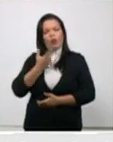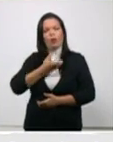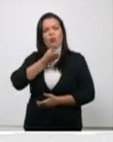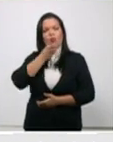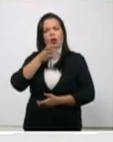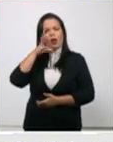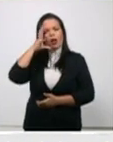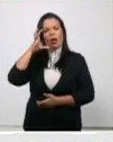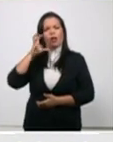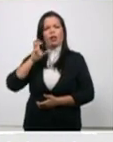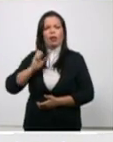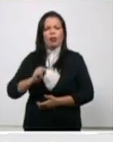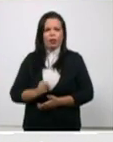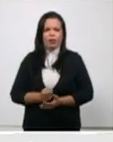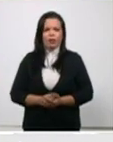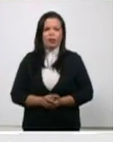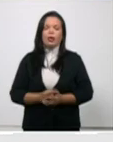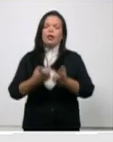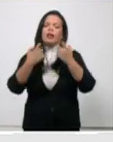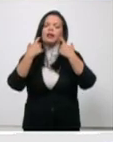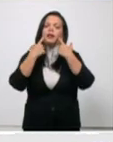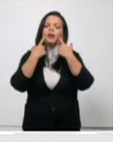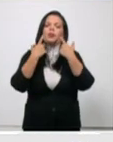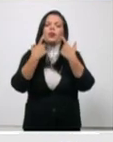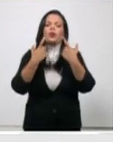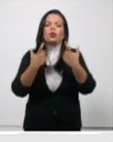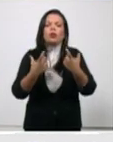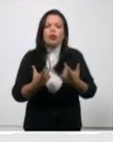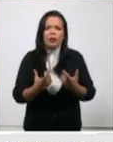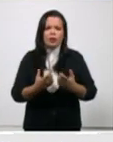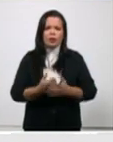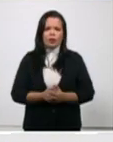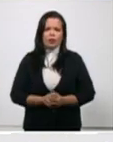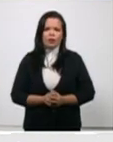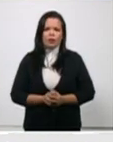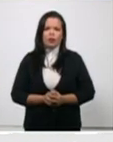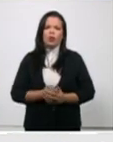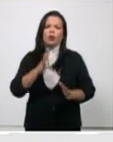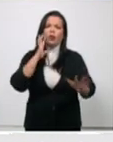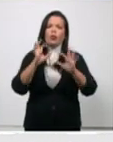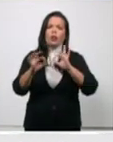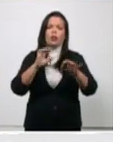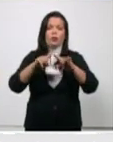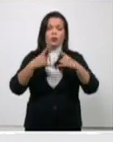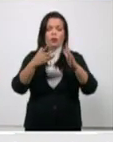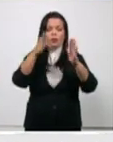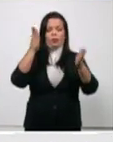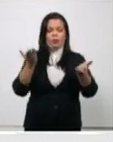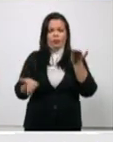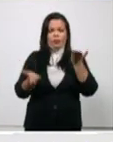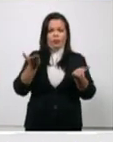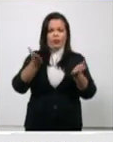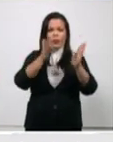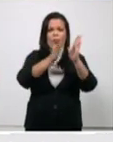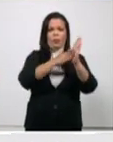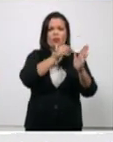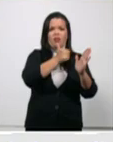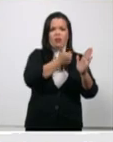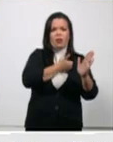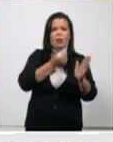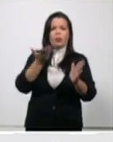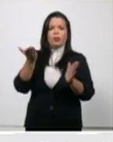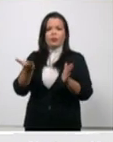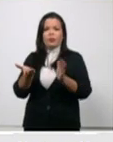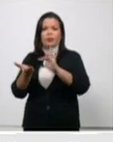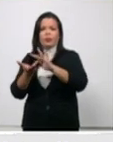lo importante que ha sido el número de casos entre diciembre y enero enero ya con una